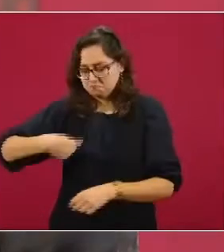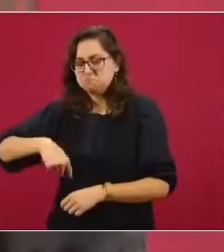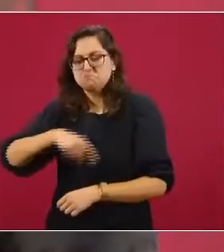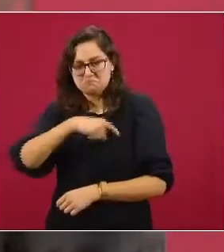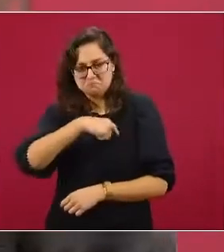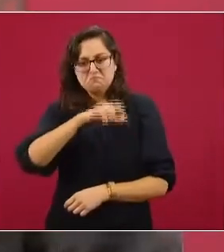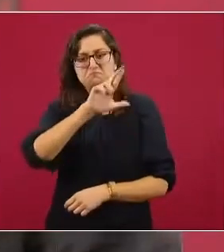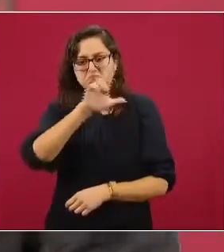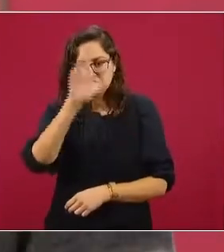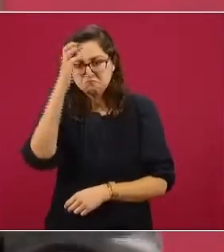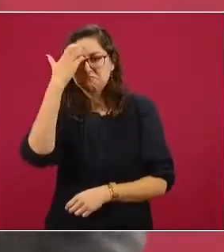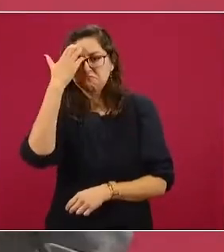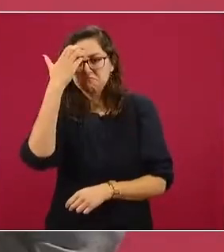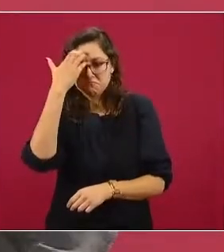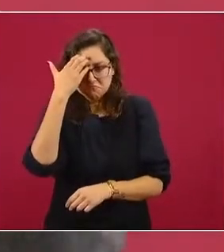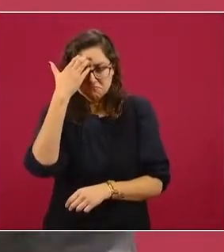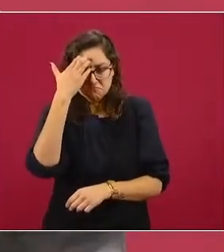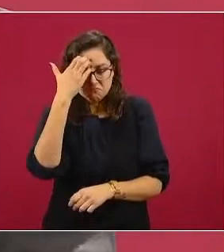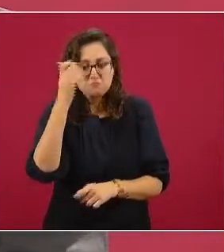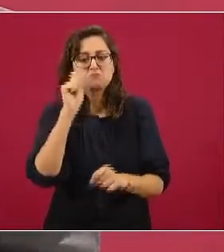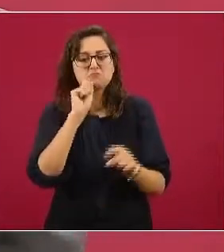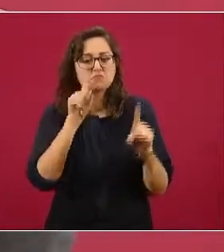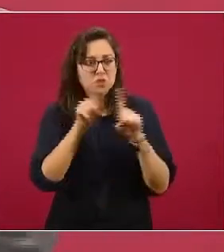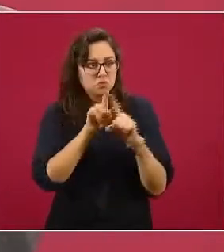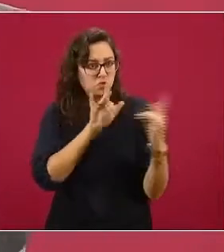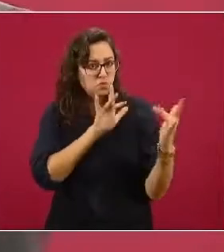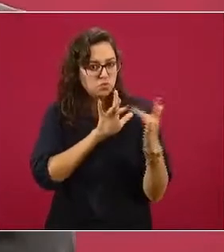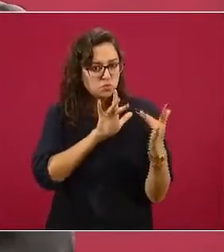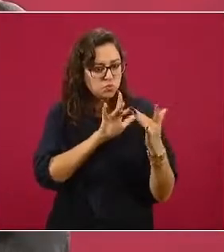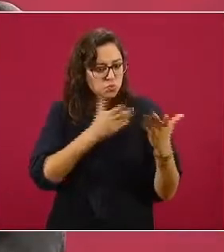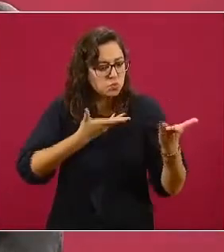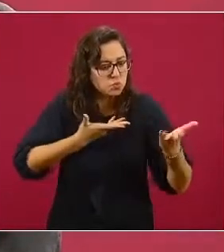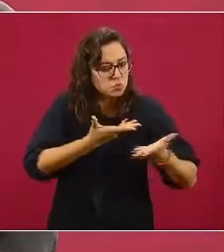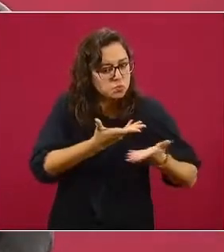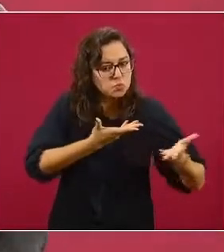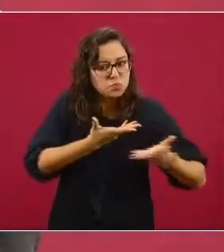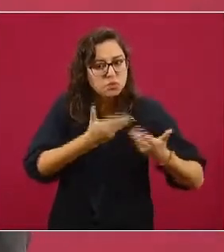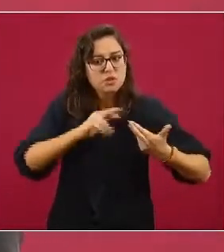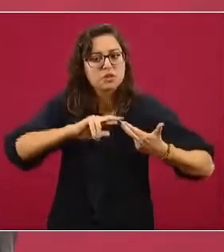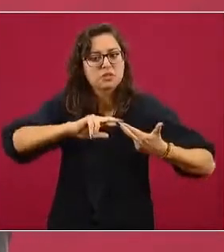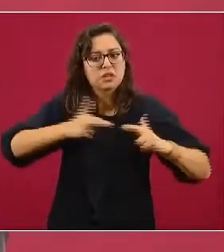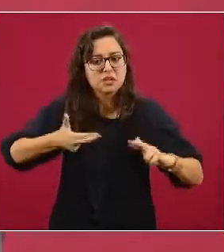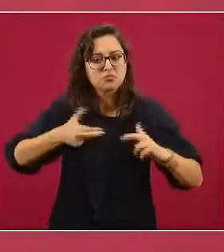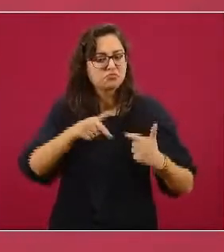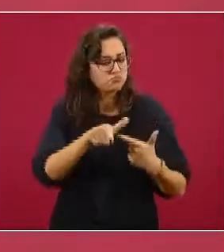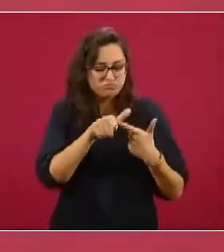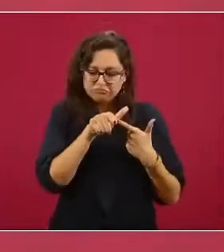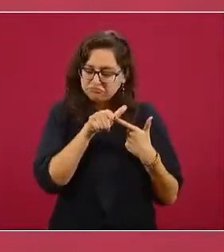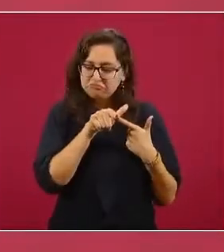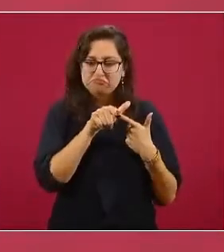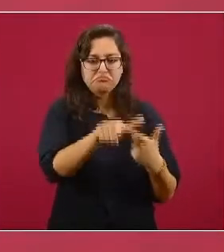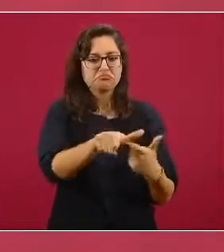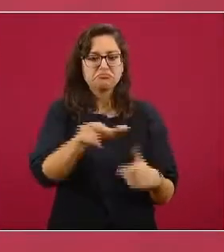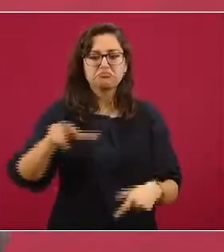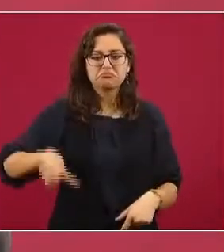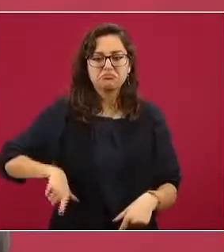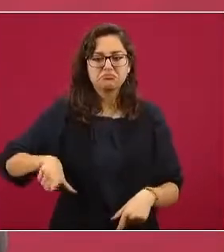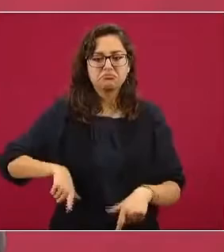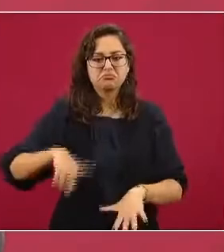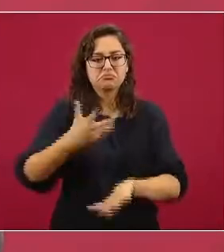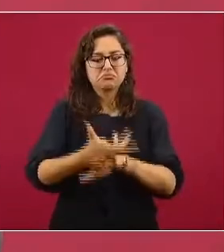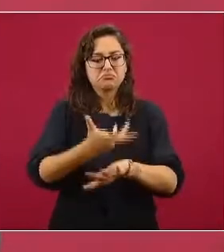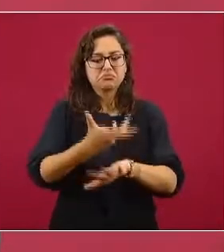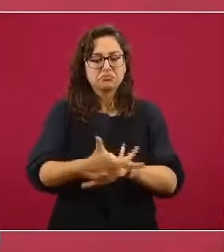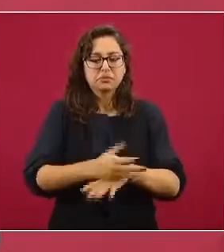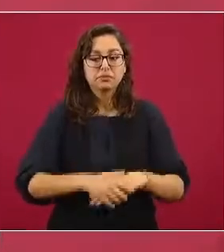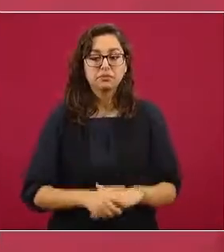Y buscamos mantener una muy buena relación con el gobierno de Estados Unidos.